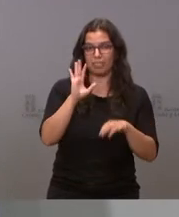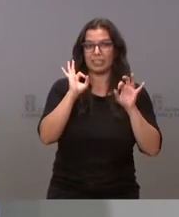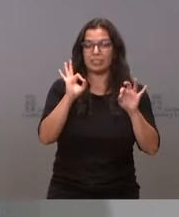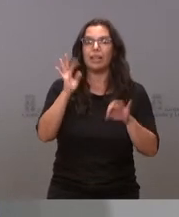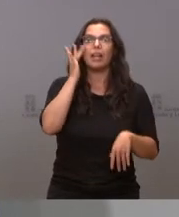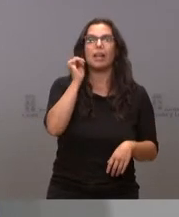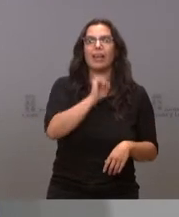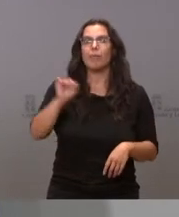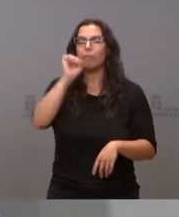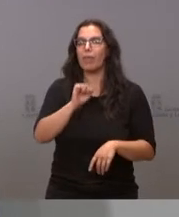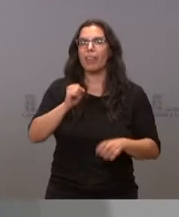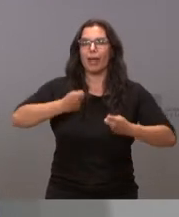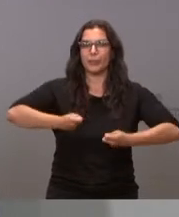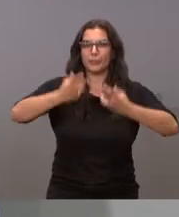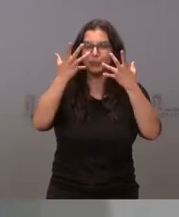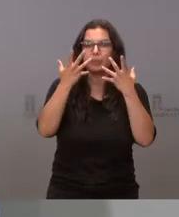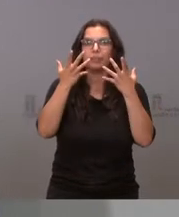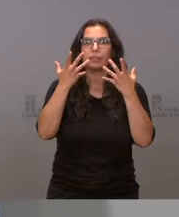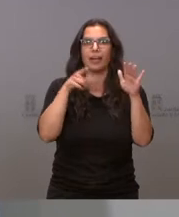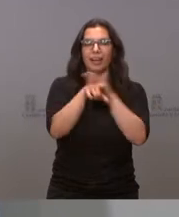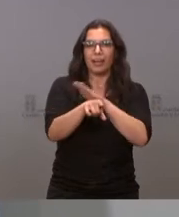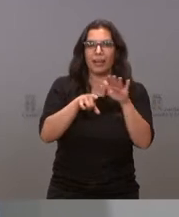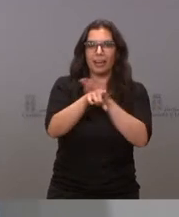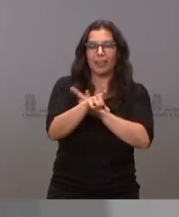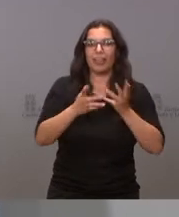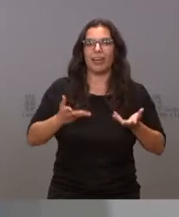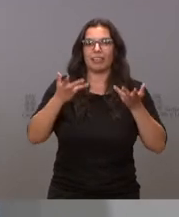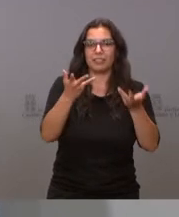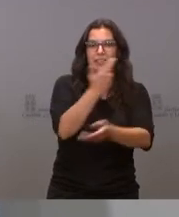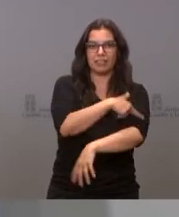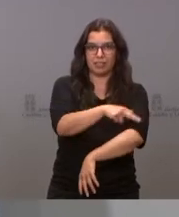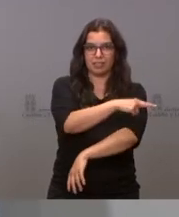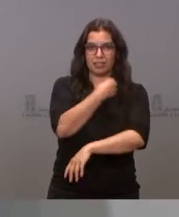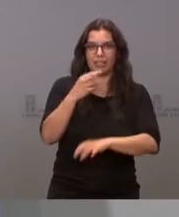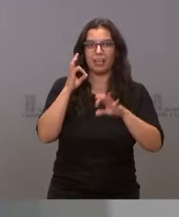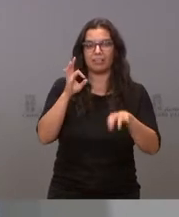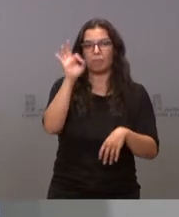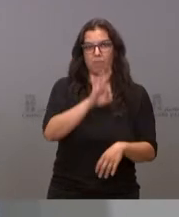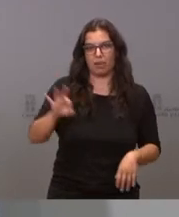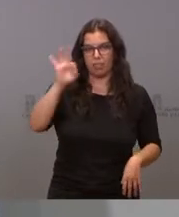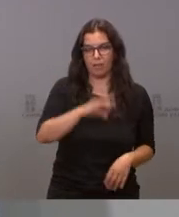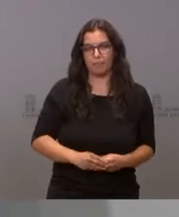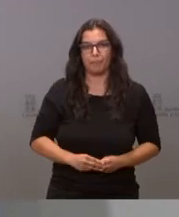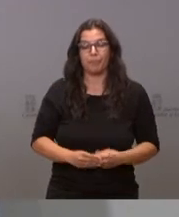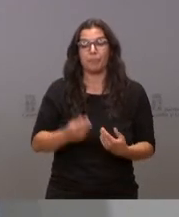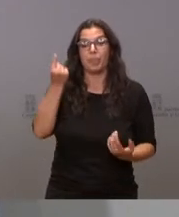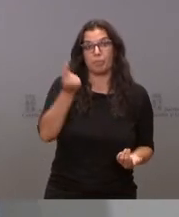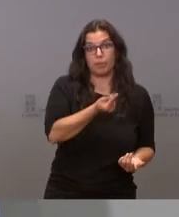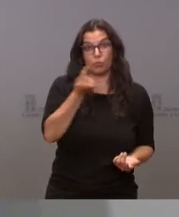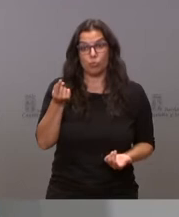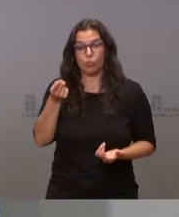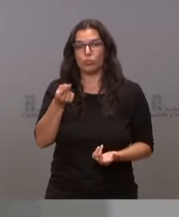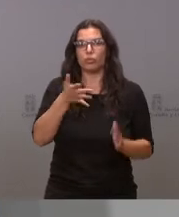limpieza de las instalaciones de la Gerencia de Asistencia Sanitaria en Valencia. Con este presupuesto vamos a